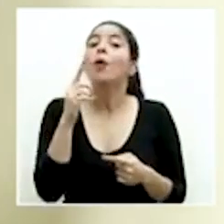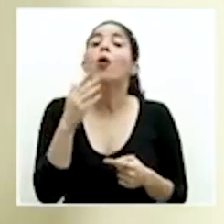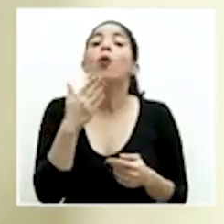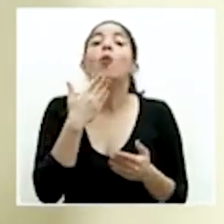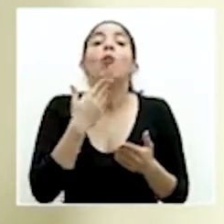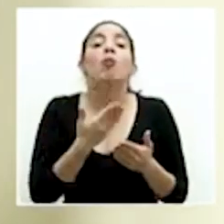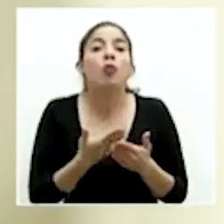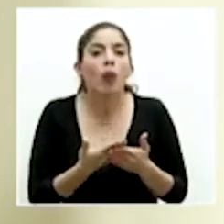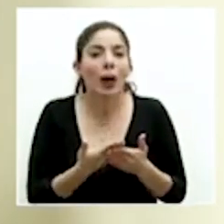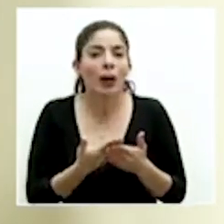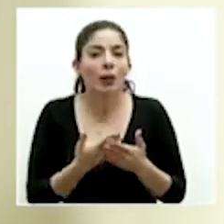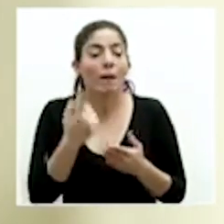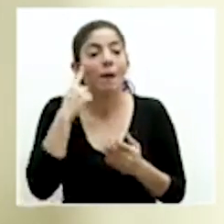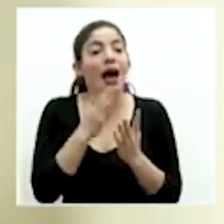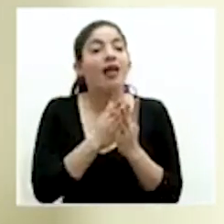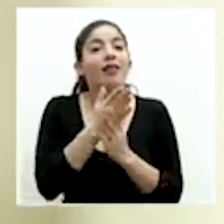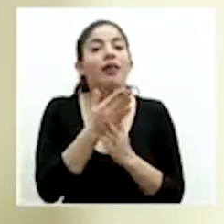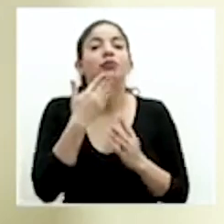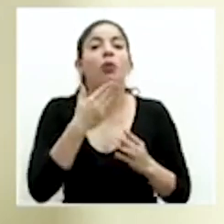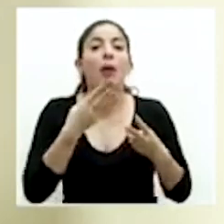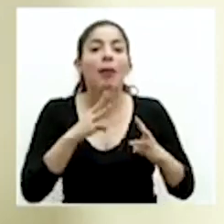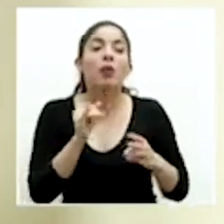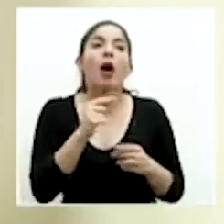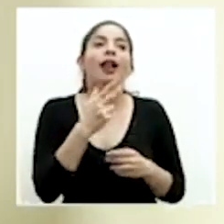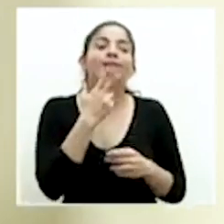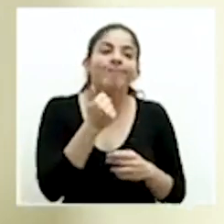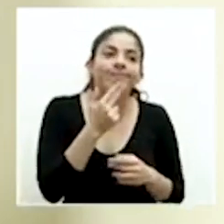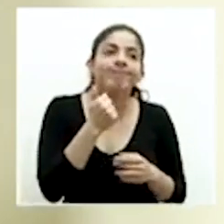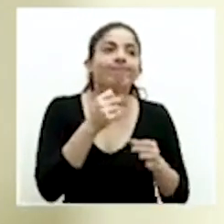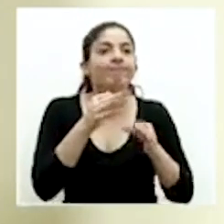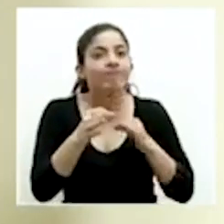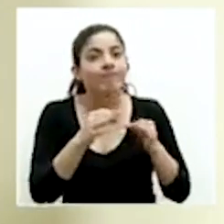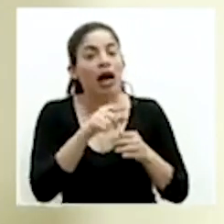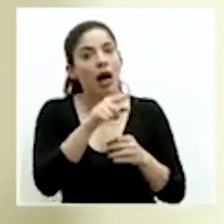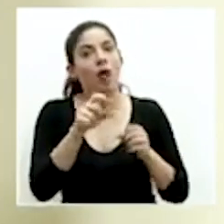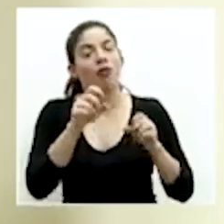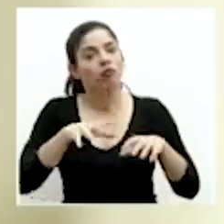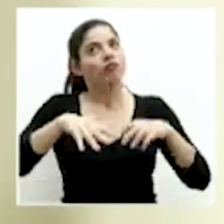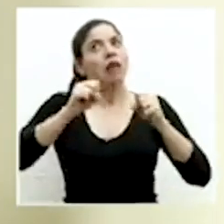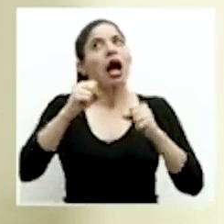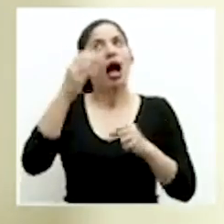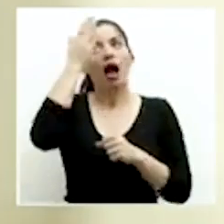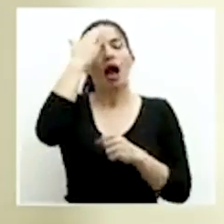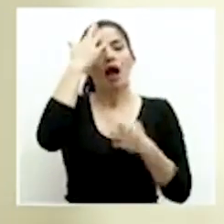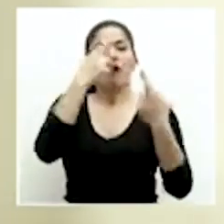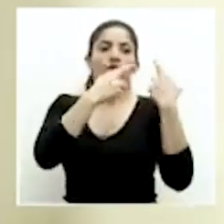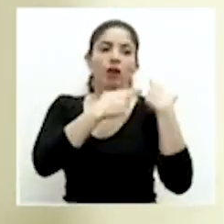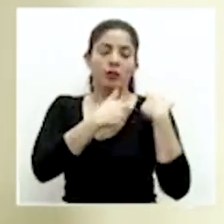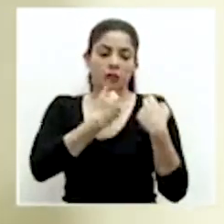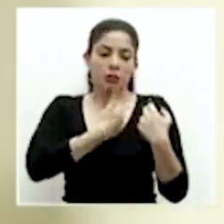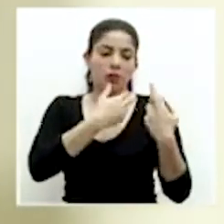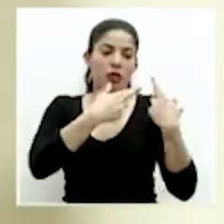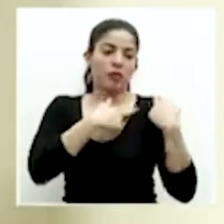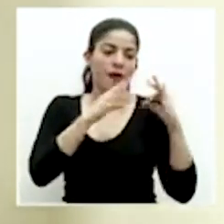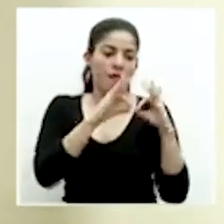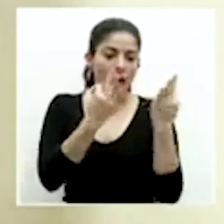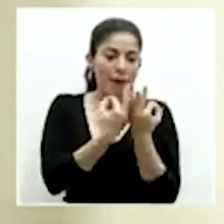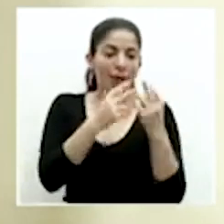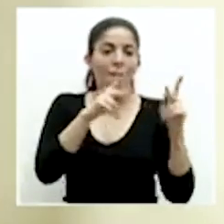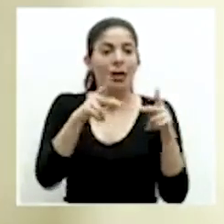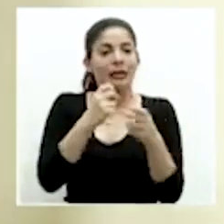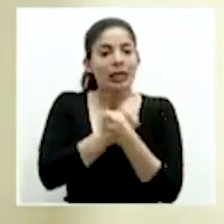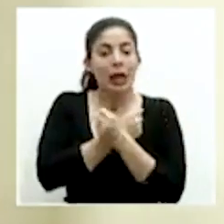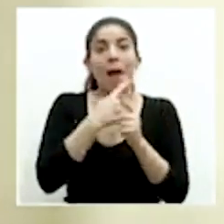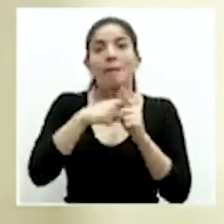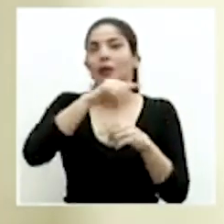tratando de ser lo más responsables posibles con nosotros mismos, con nuestros familiares, con nuestras personas queridas